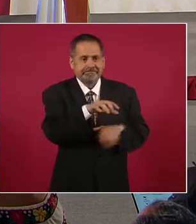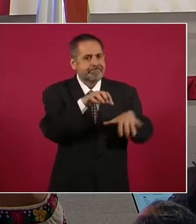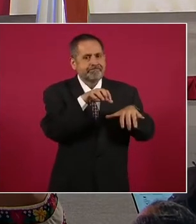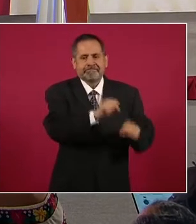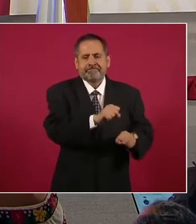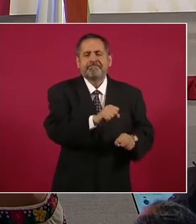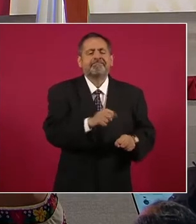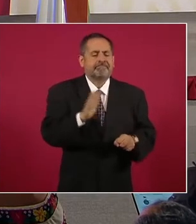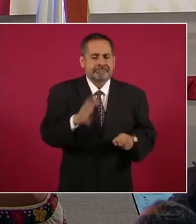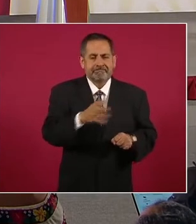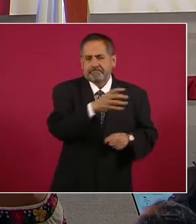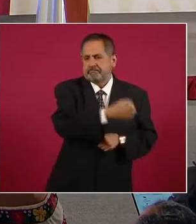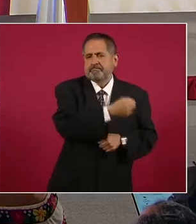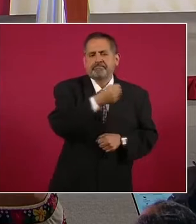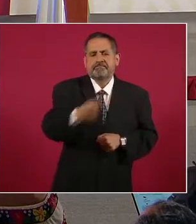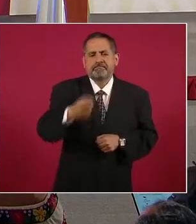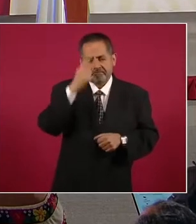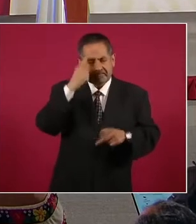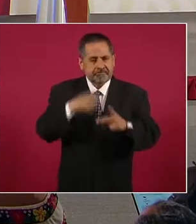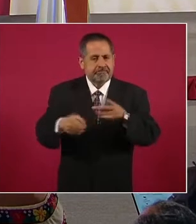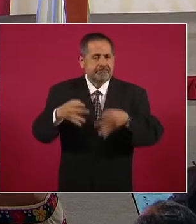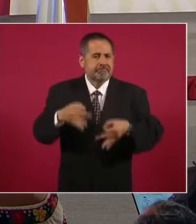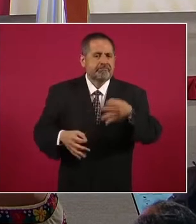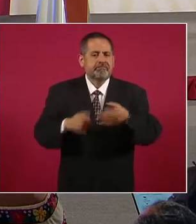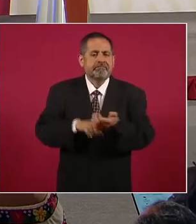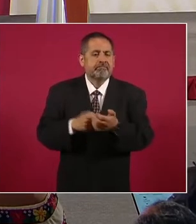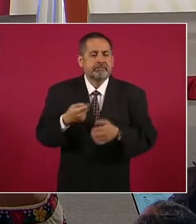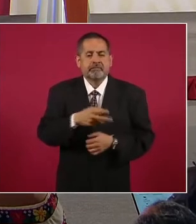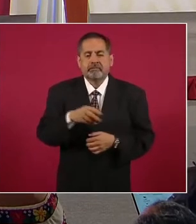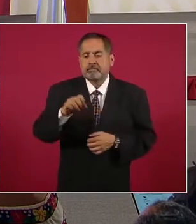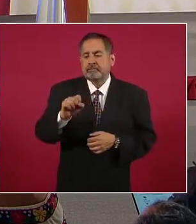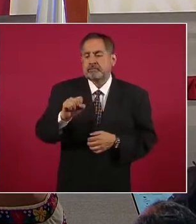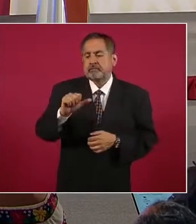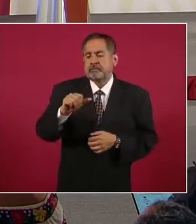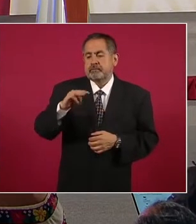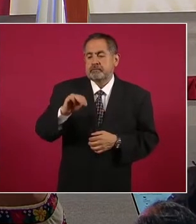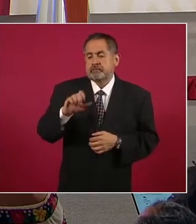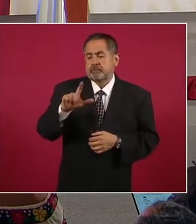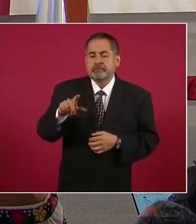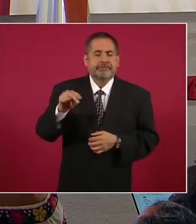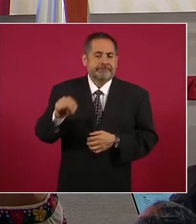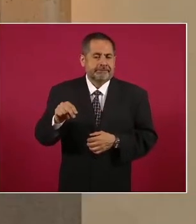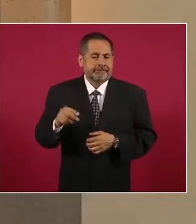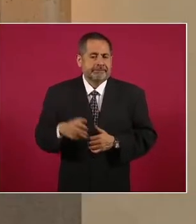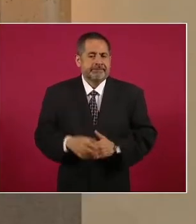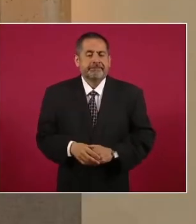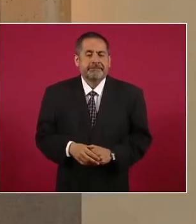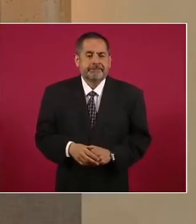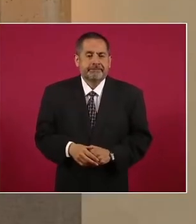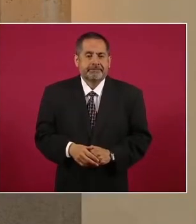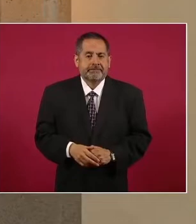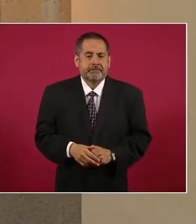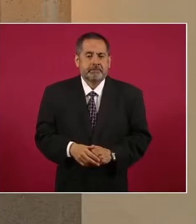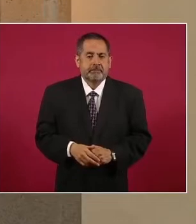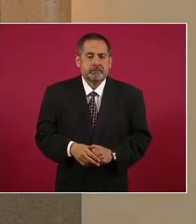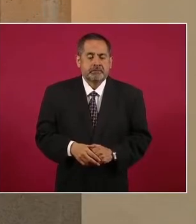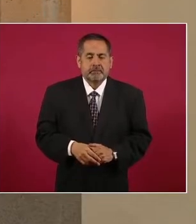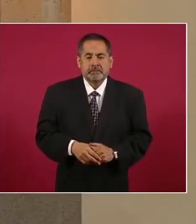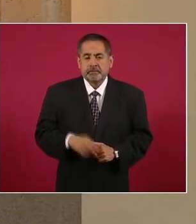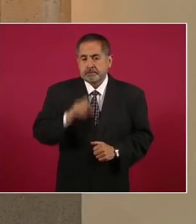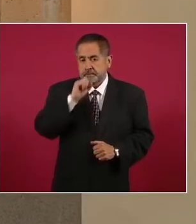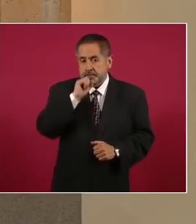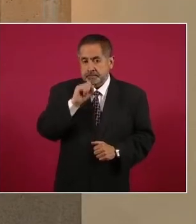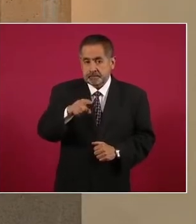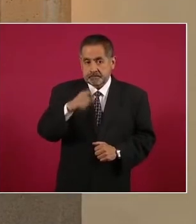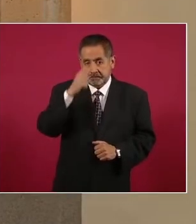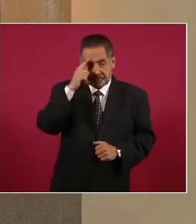de las autoridades ministeriales a Samuel N., alias El Cáncer, por estos hechos. Siguiente. También, en cuanto